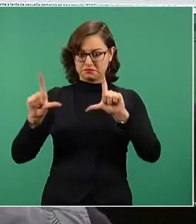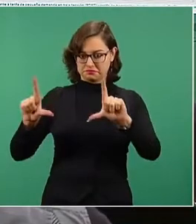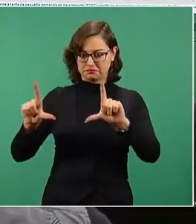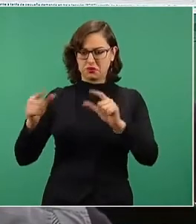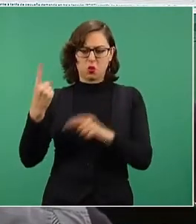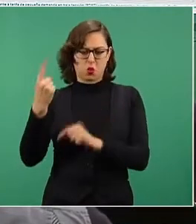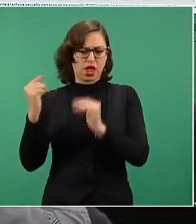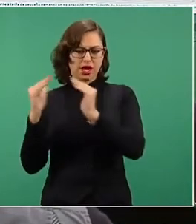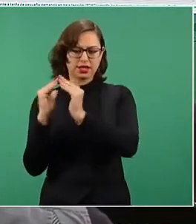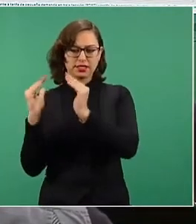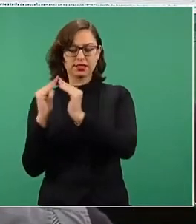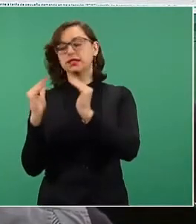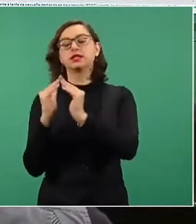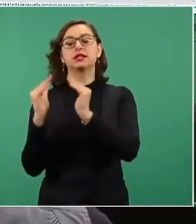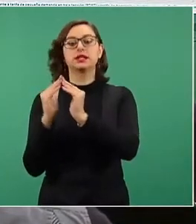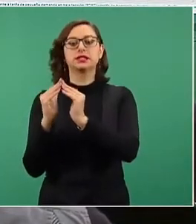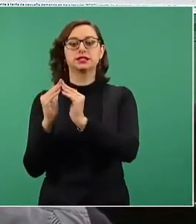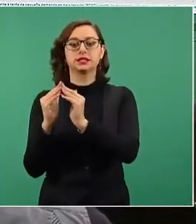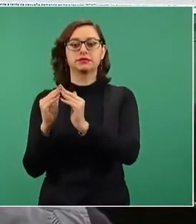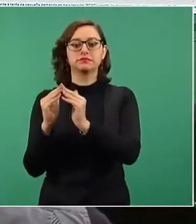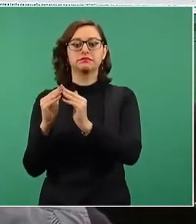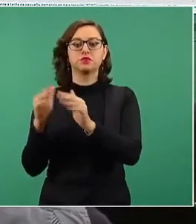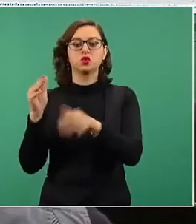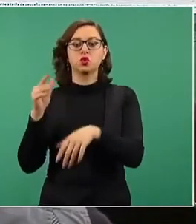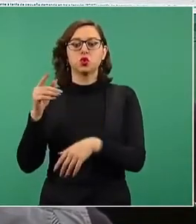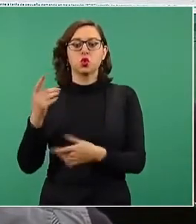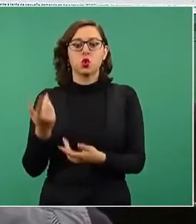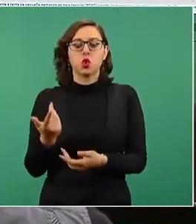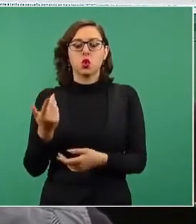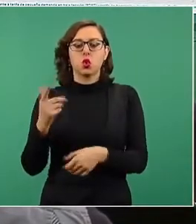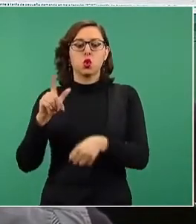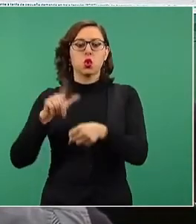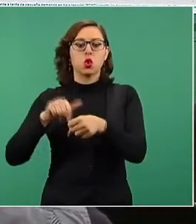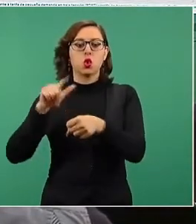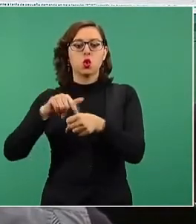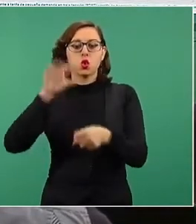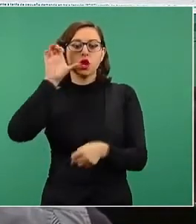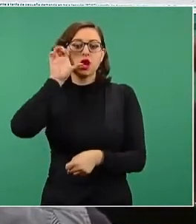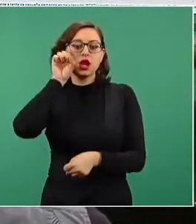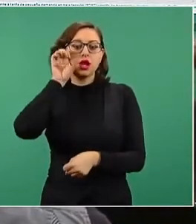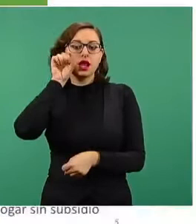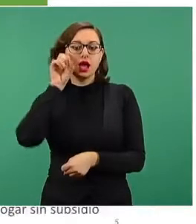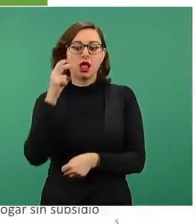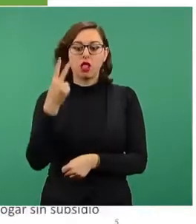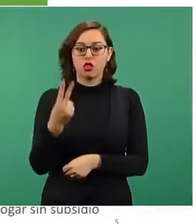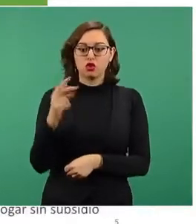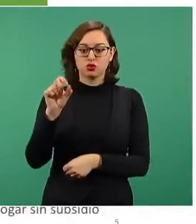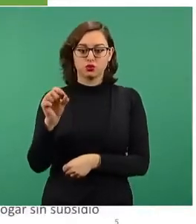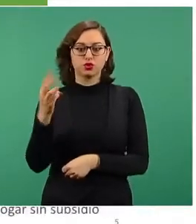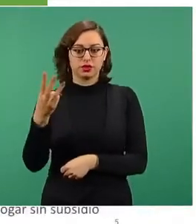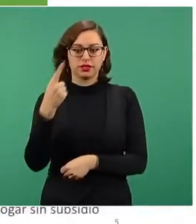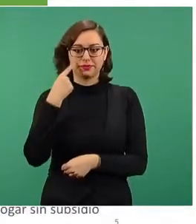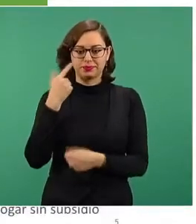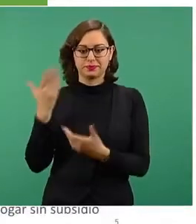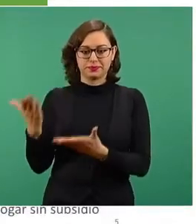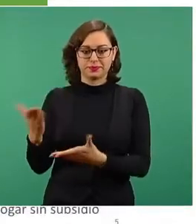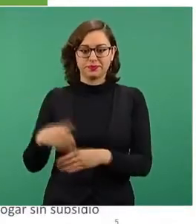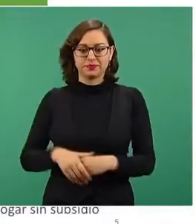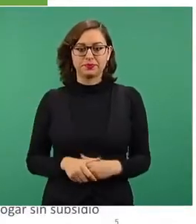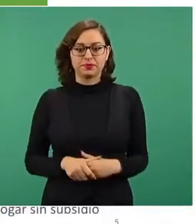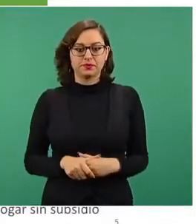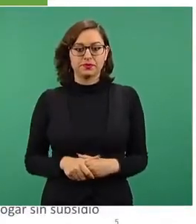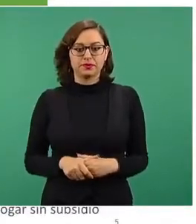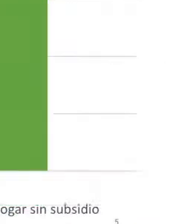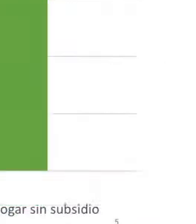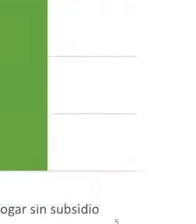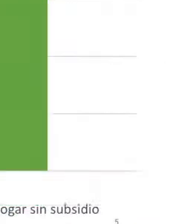que acabamos de ver, está en el anaranjado, 2.3. Si se fijaron, eso fue lo que sacamos. ¿No? Mil 130 entre